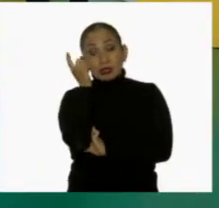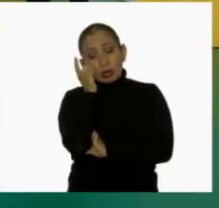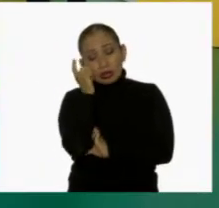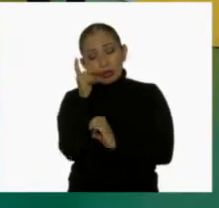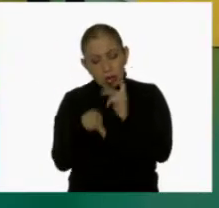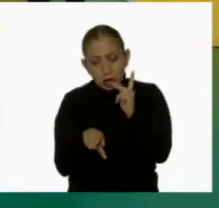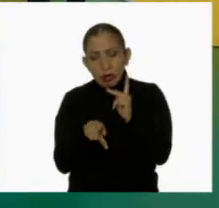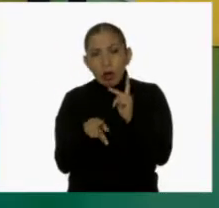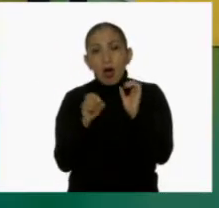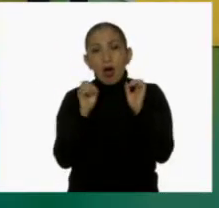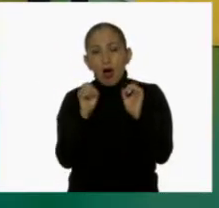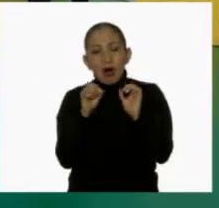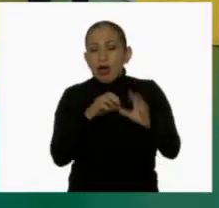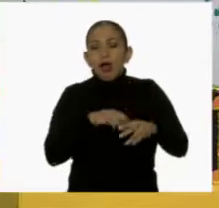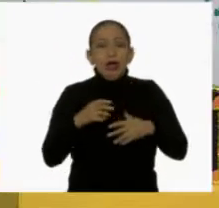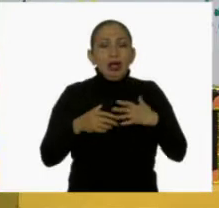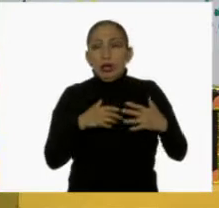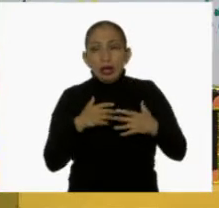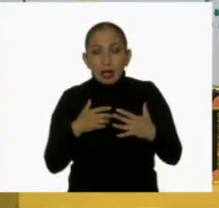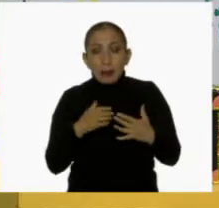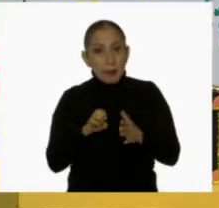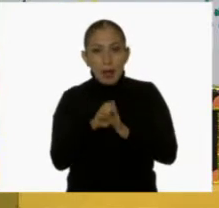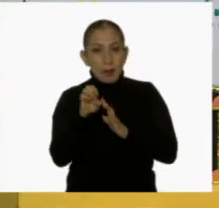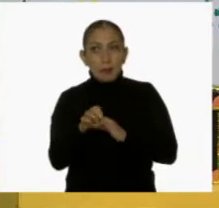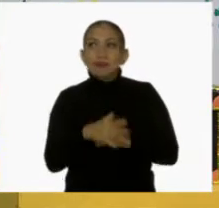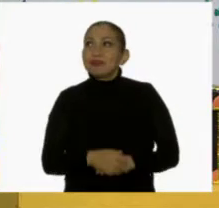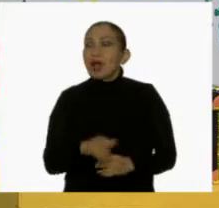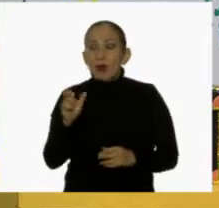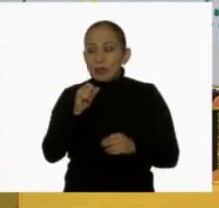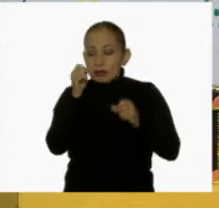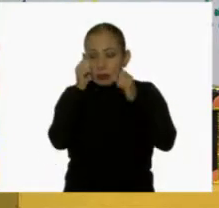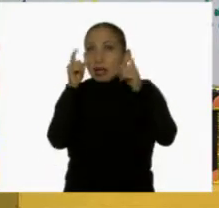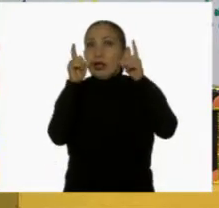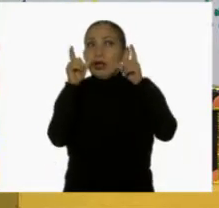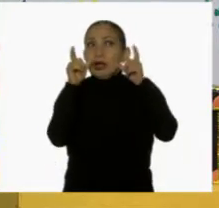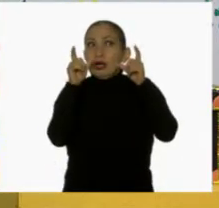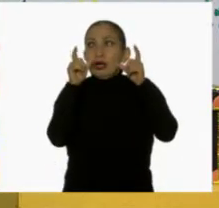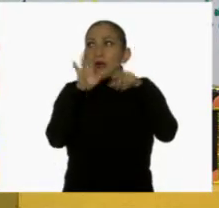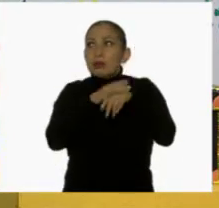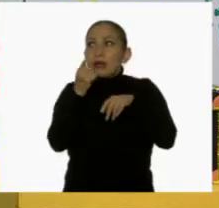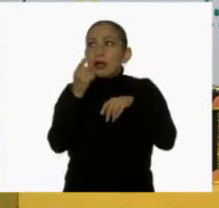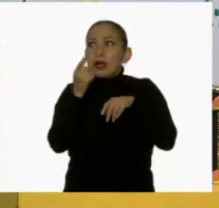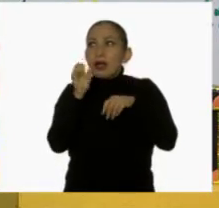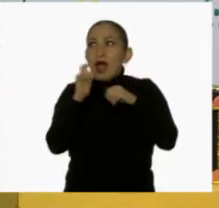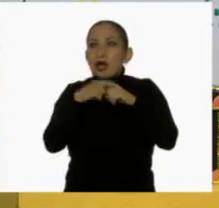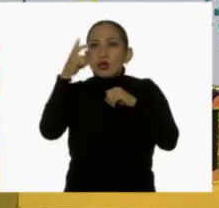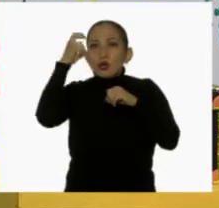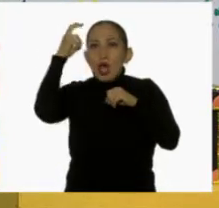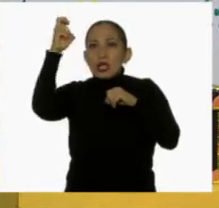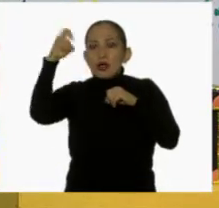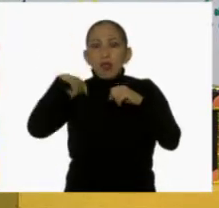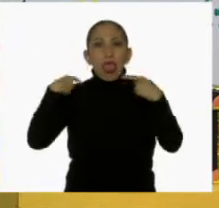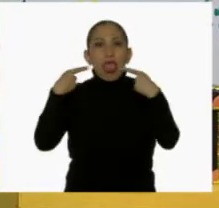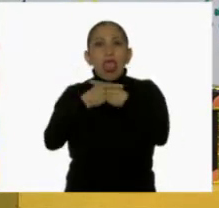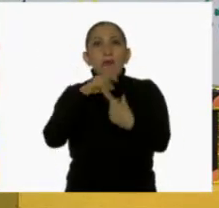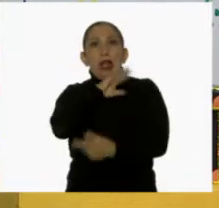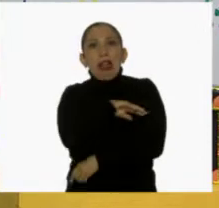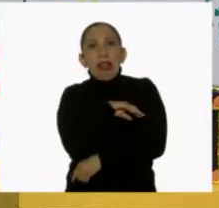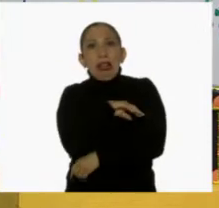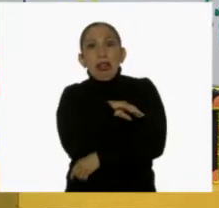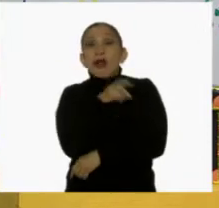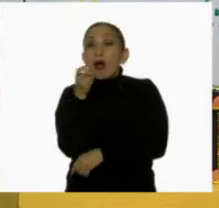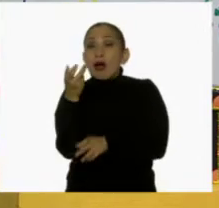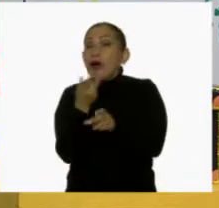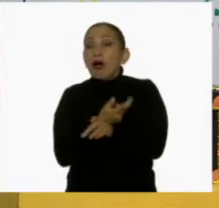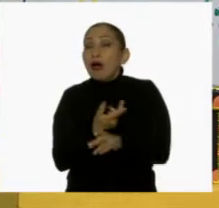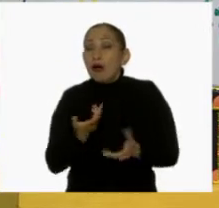interrumpido o agitado. Por ejemplo, cuando despertamos en la noche porque tenemos alguna pesadilla. Claro. Cuando esto pasa,